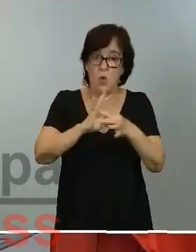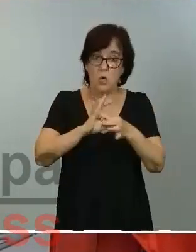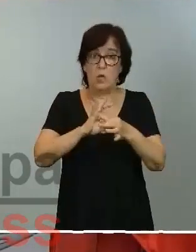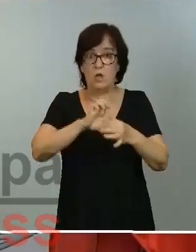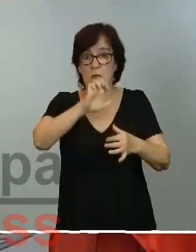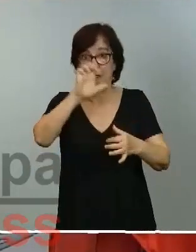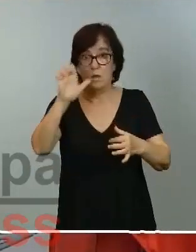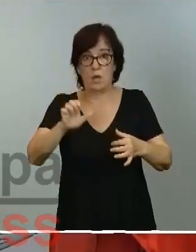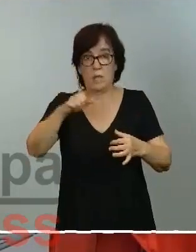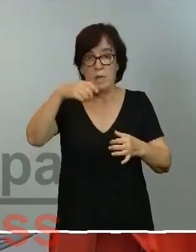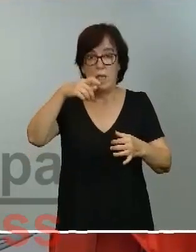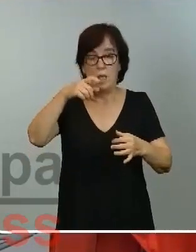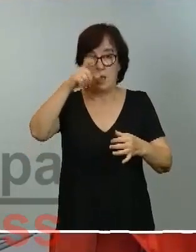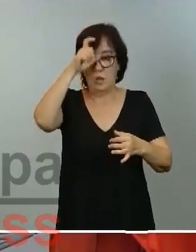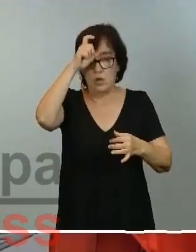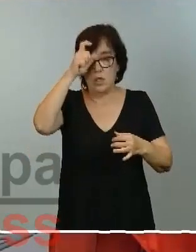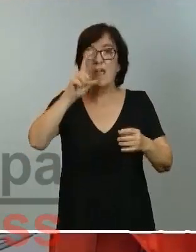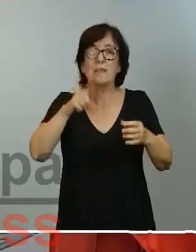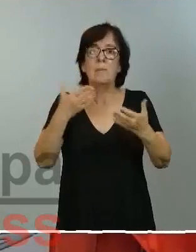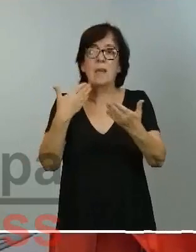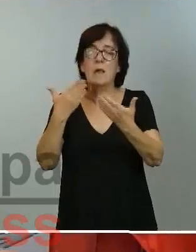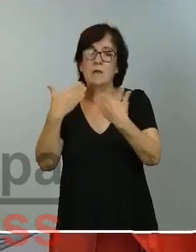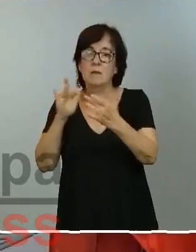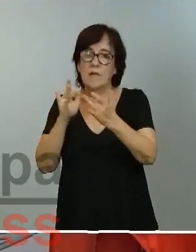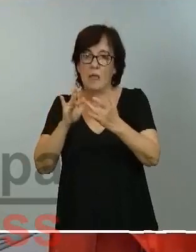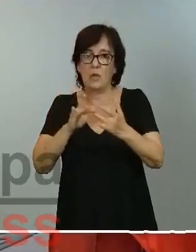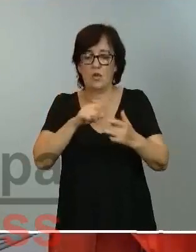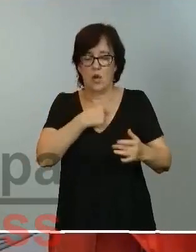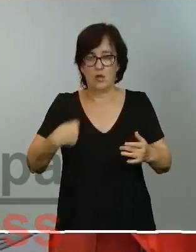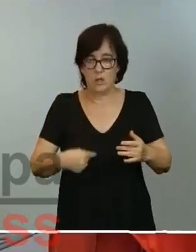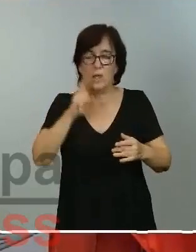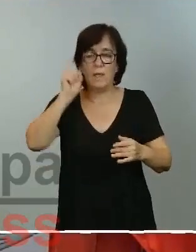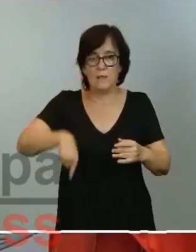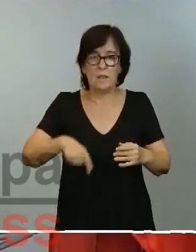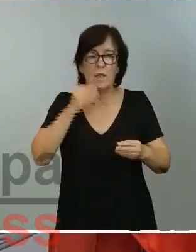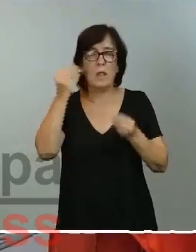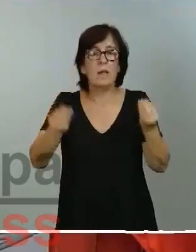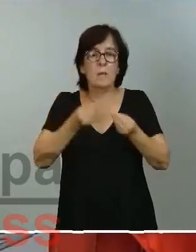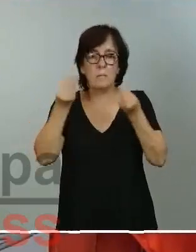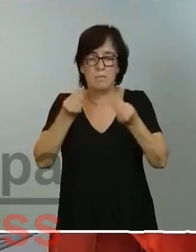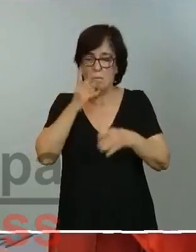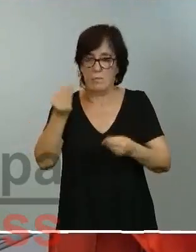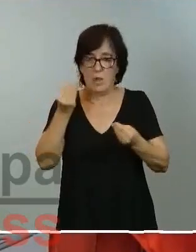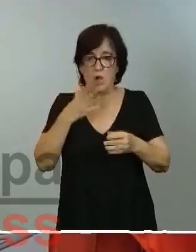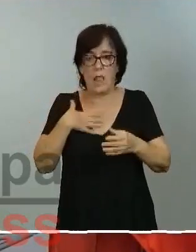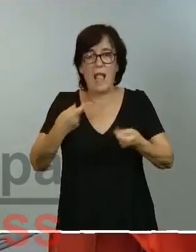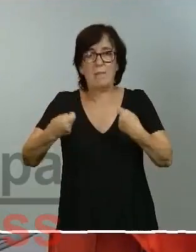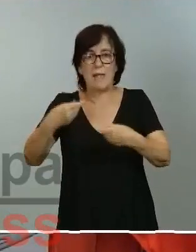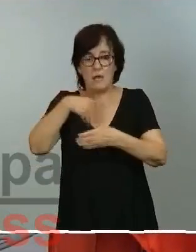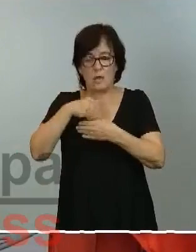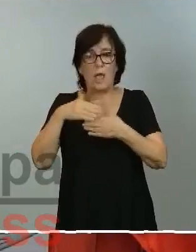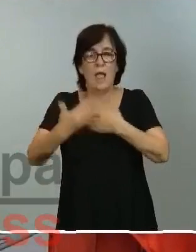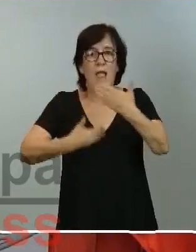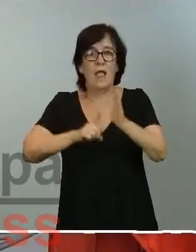la relación con China y también se va a avanzar en la profundidad de mejorar nuestro mercado interior y avanzar en la agenda